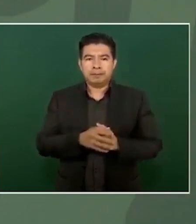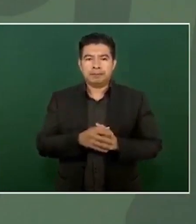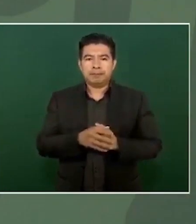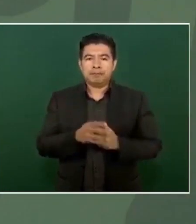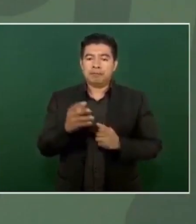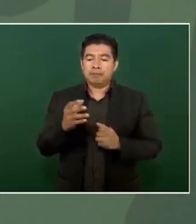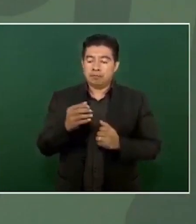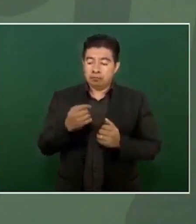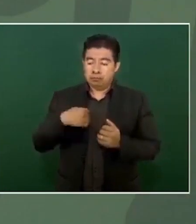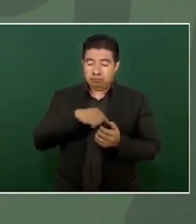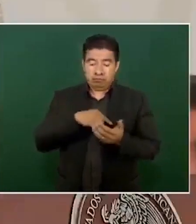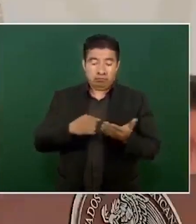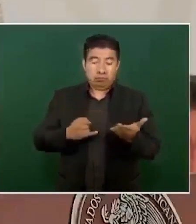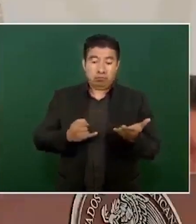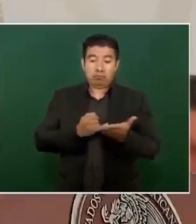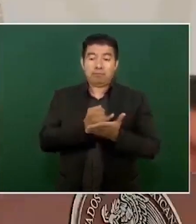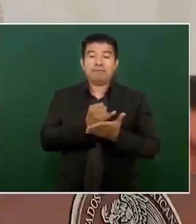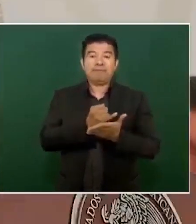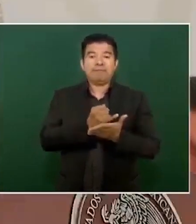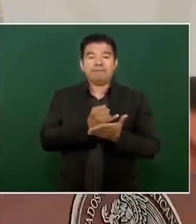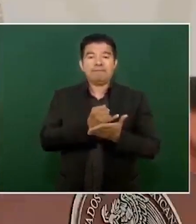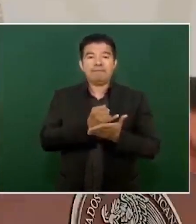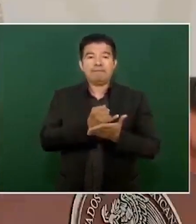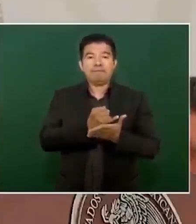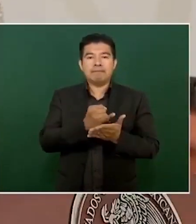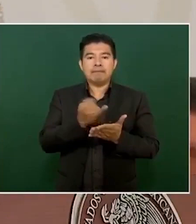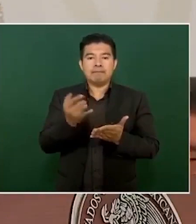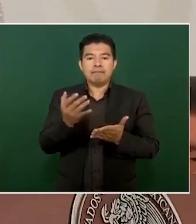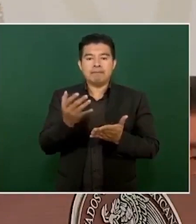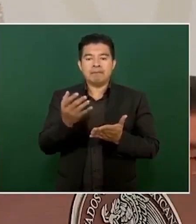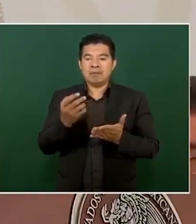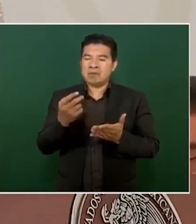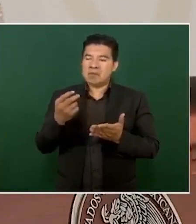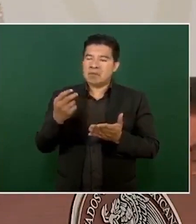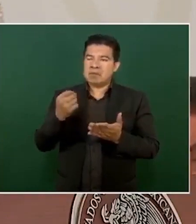resolución calumniosa